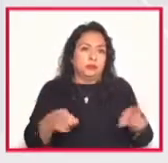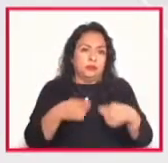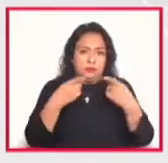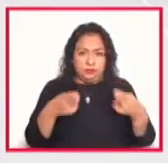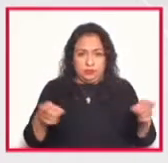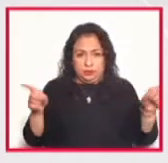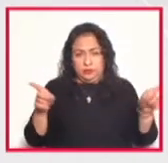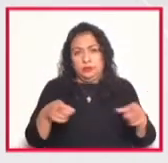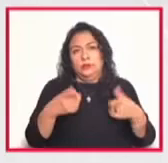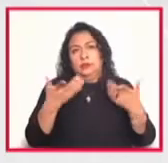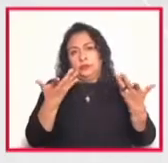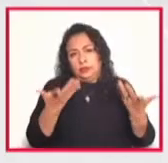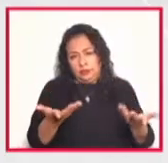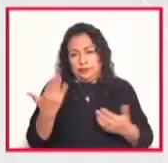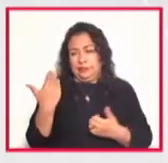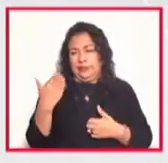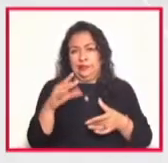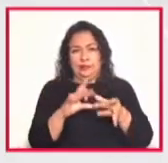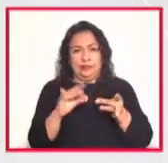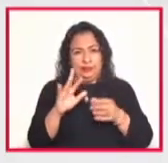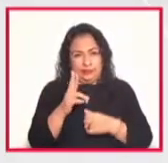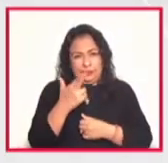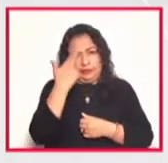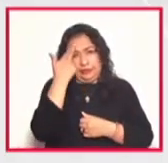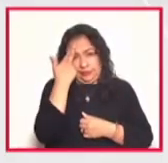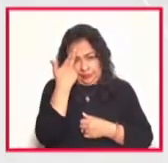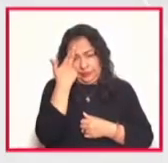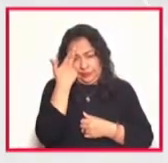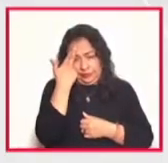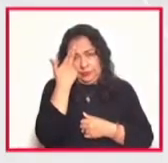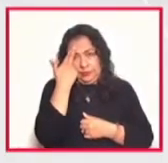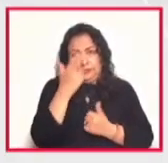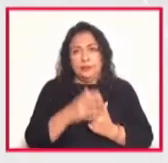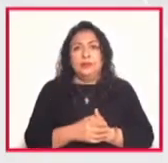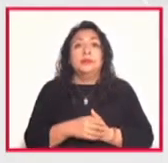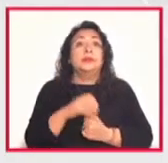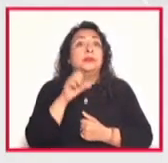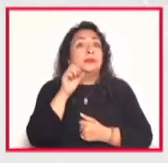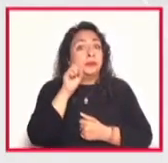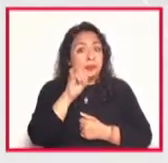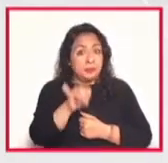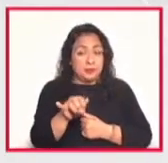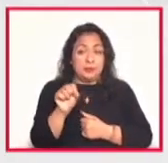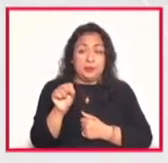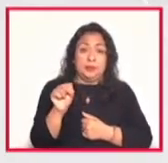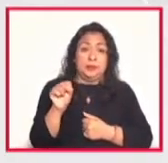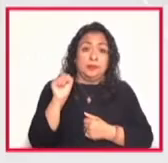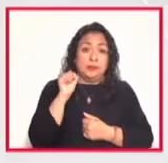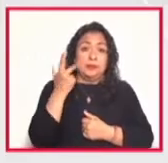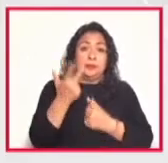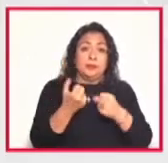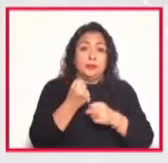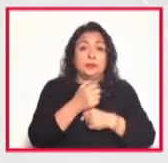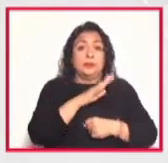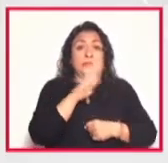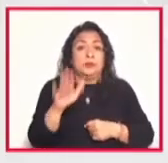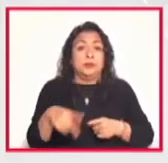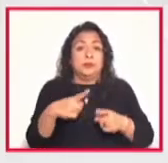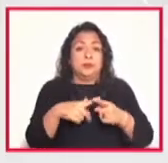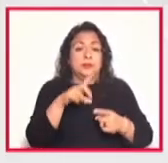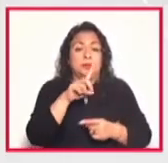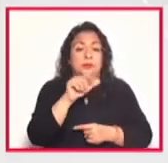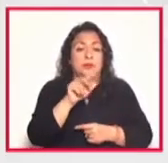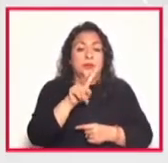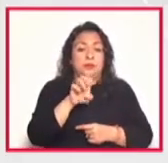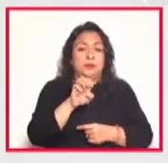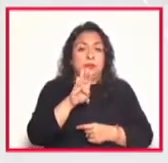justo con lo que hace un momento estabas recordando junto con Pablo Prieto así es el sábado se cumplieron ocho años de la partida de Dave Rubeck ayer